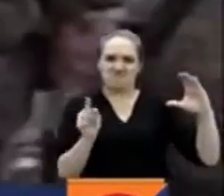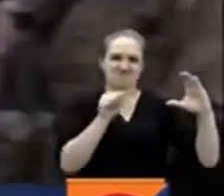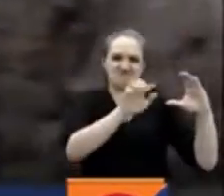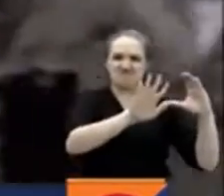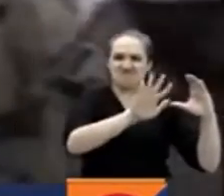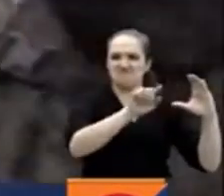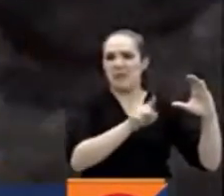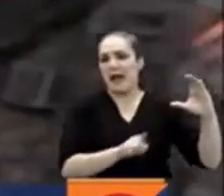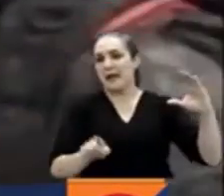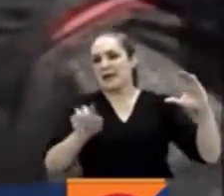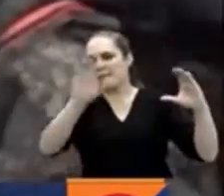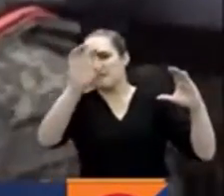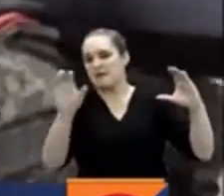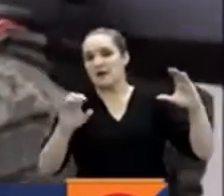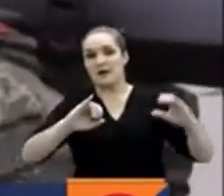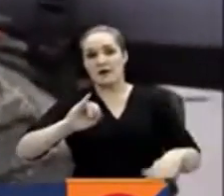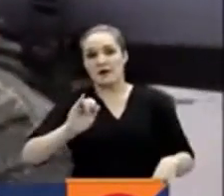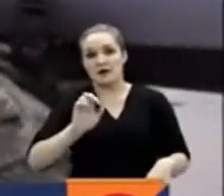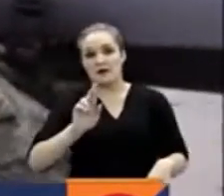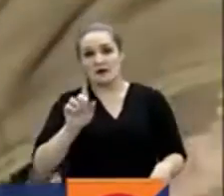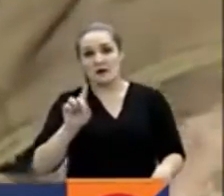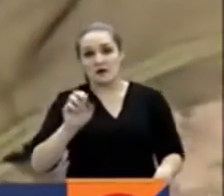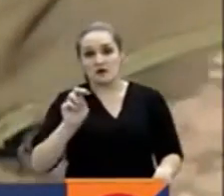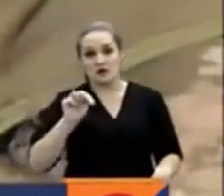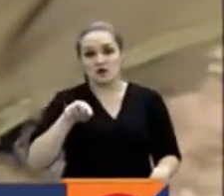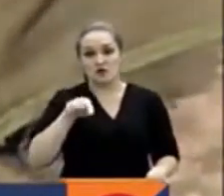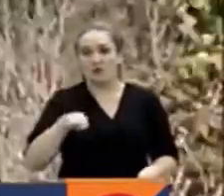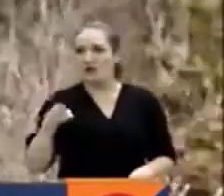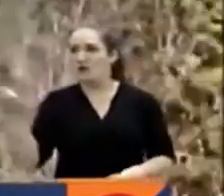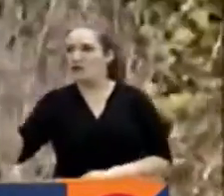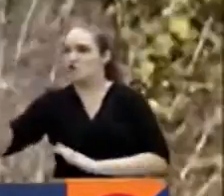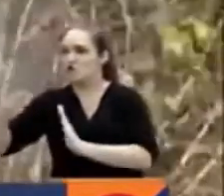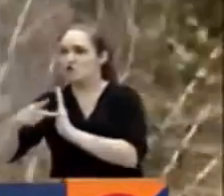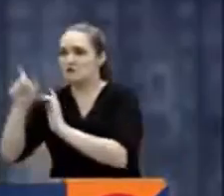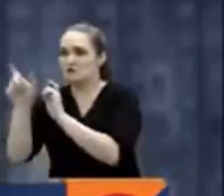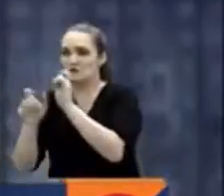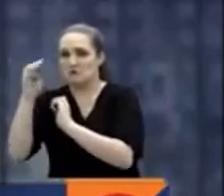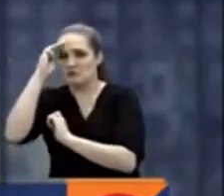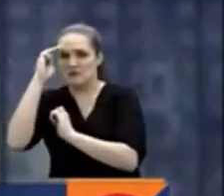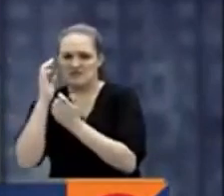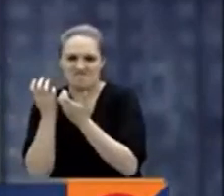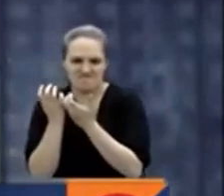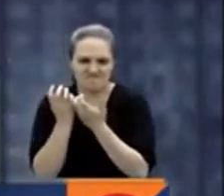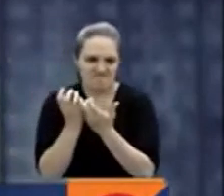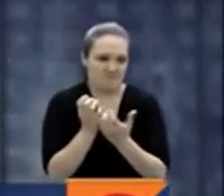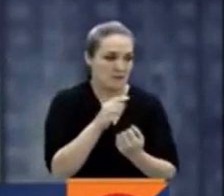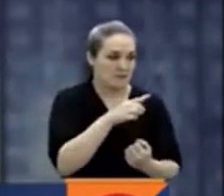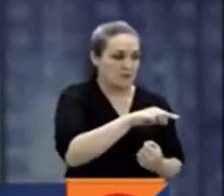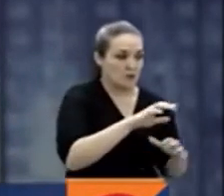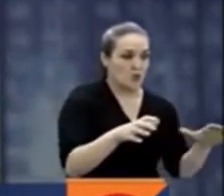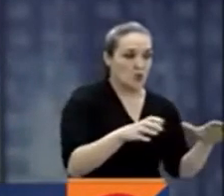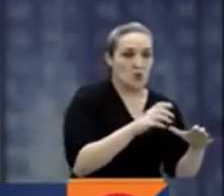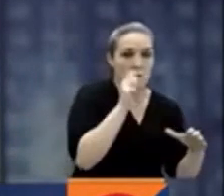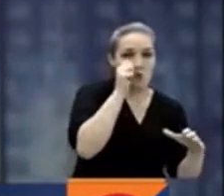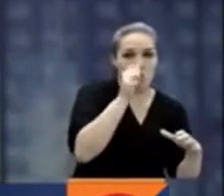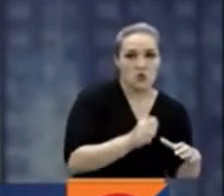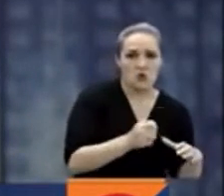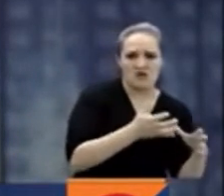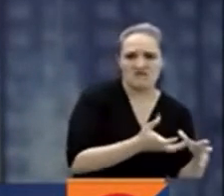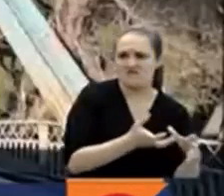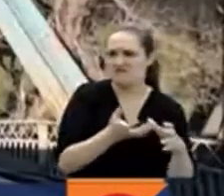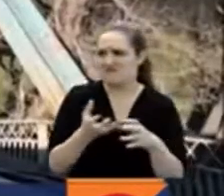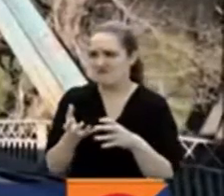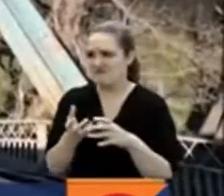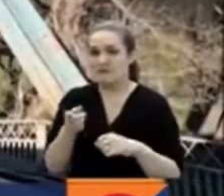afinca la llegada de 2.000 refuerzos uniformados de Moscú y la contraofensiva de Kiev, acusada por el Kremlin de matar varias personas